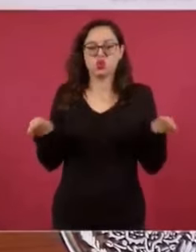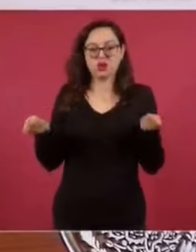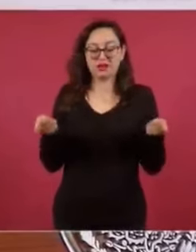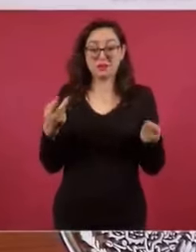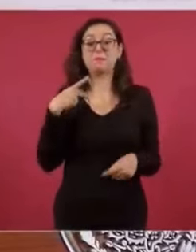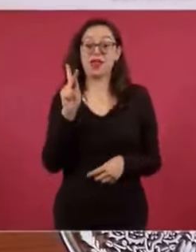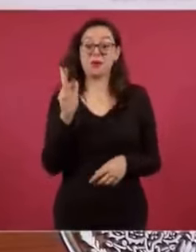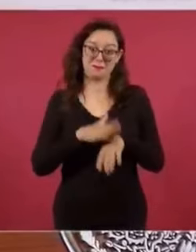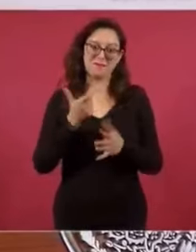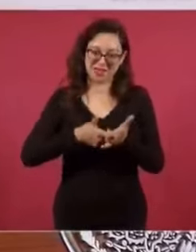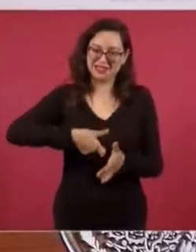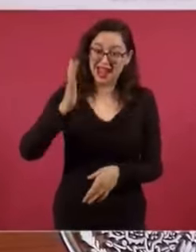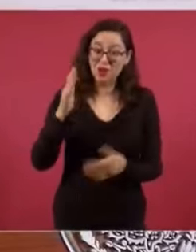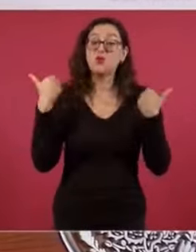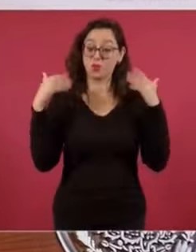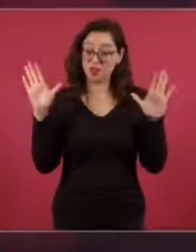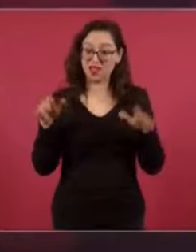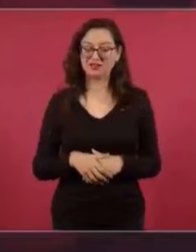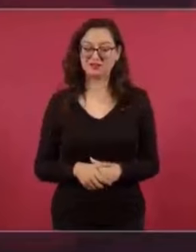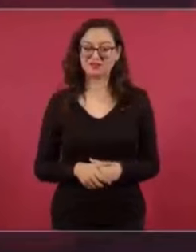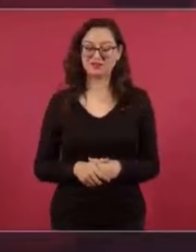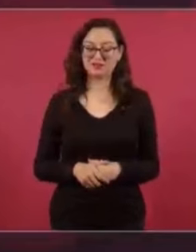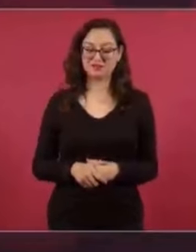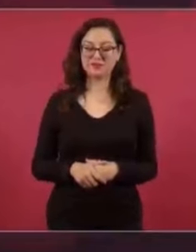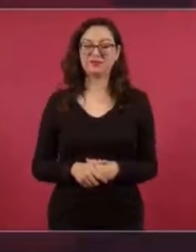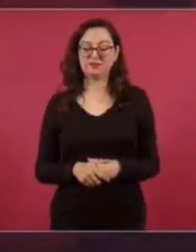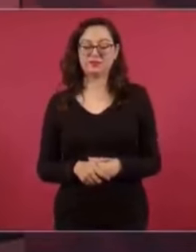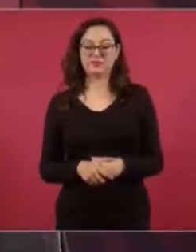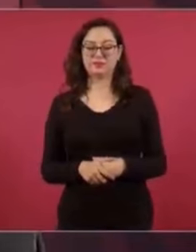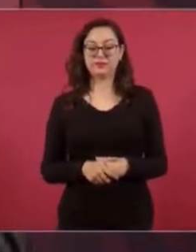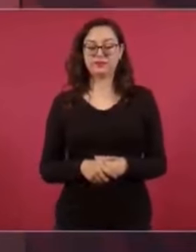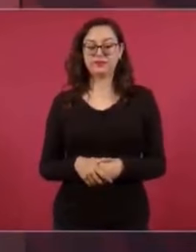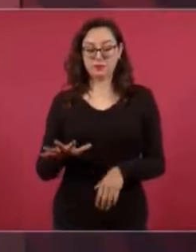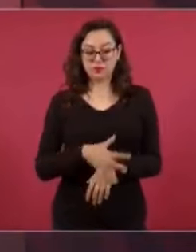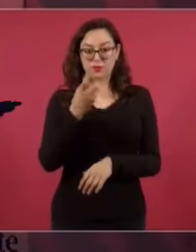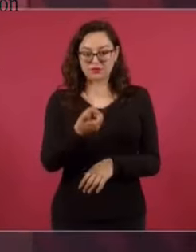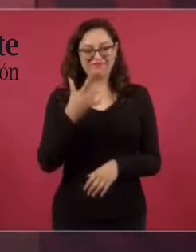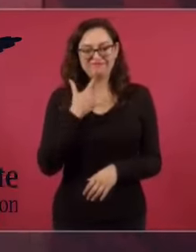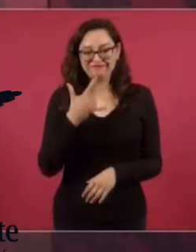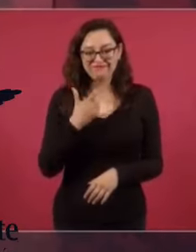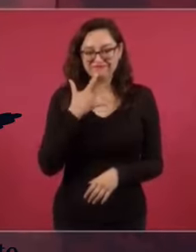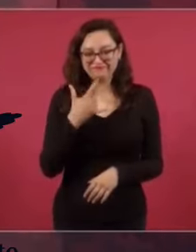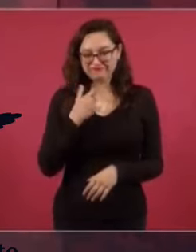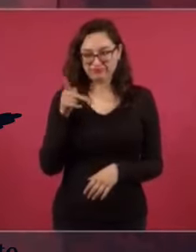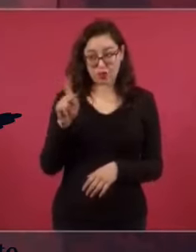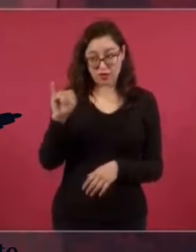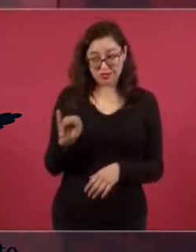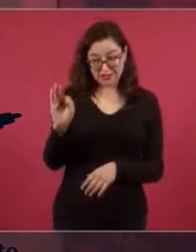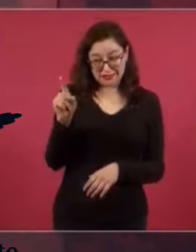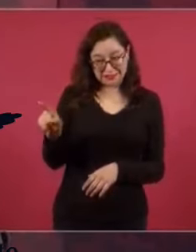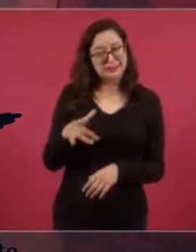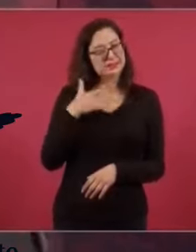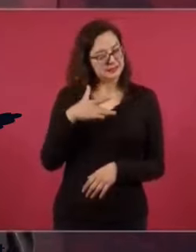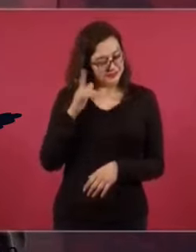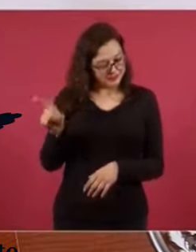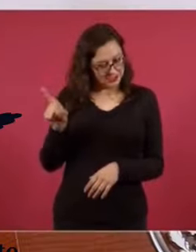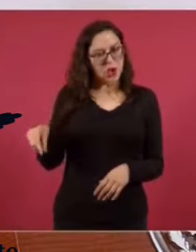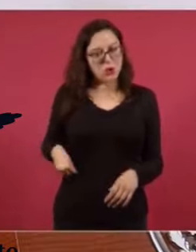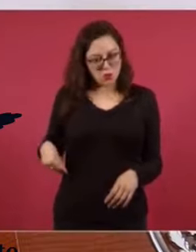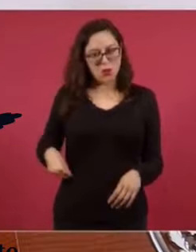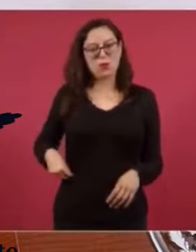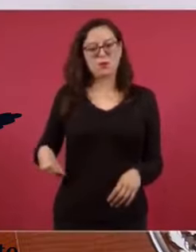íbamos a pagar más por la luz. Por eso no me tienen tan contentos los del Poder Judicial. Porque ellos,